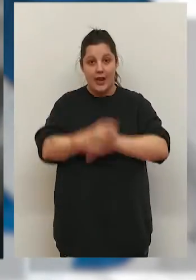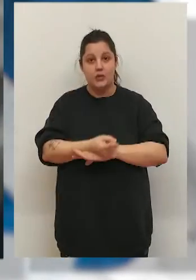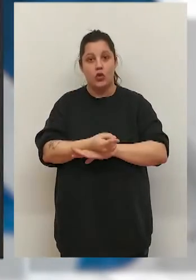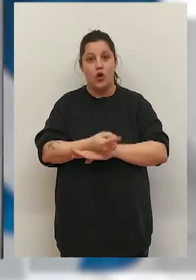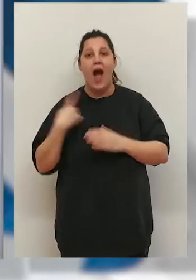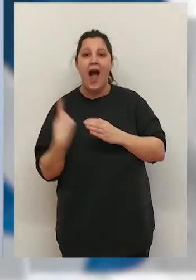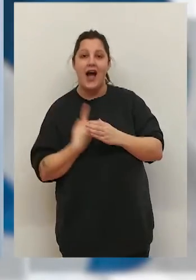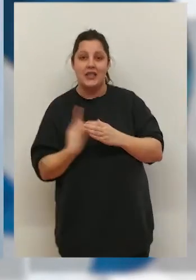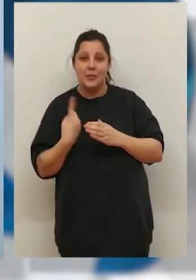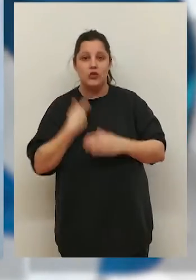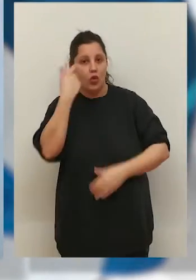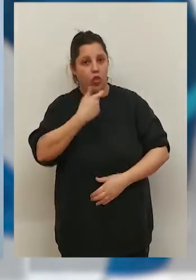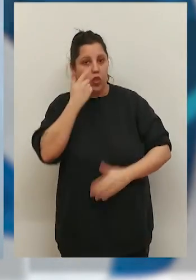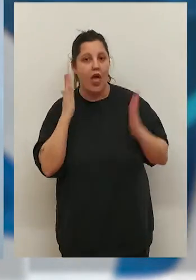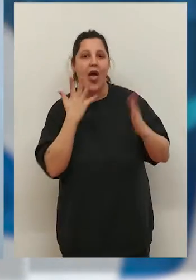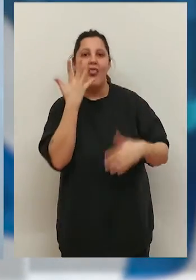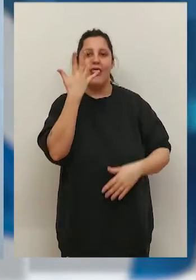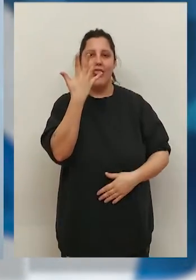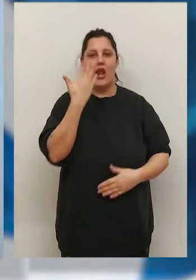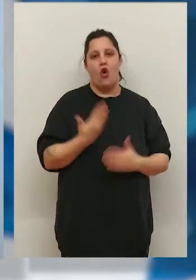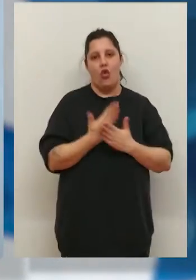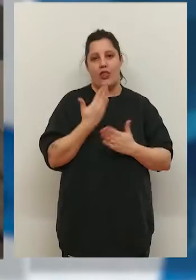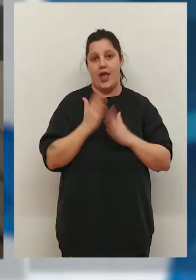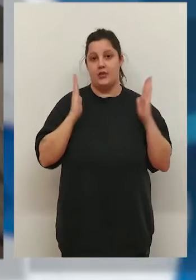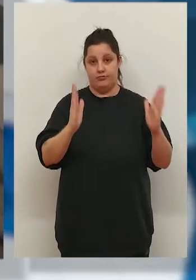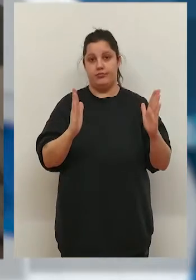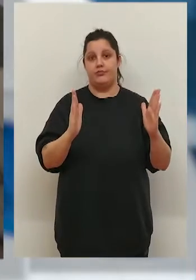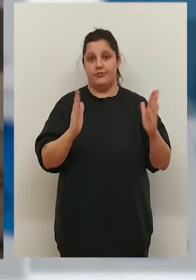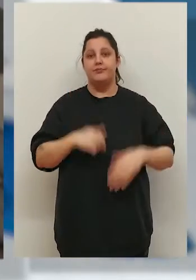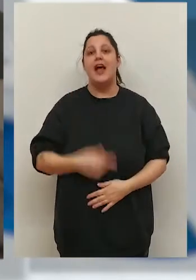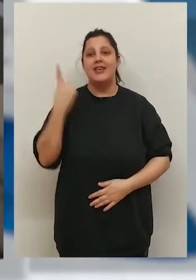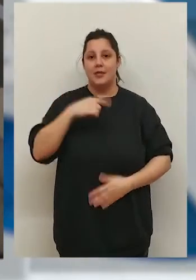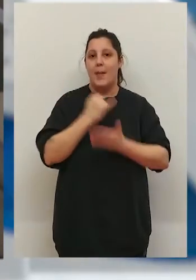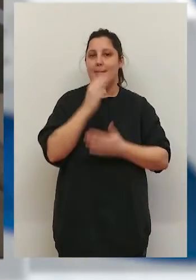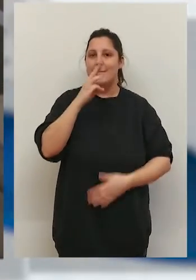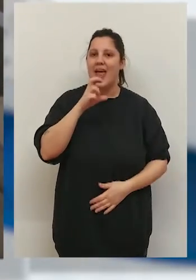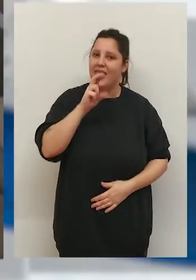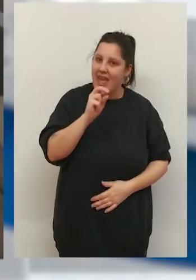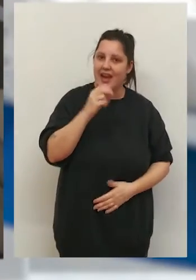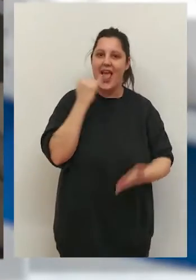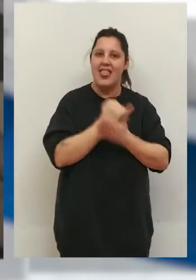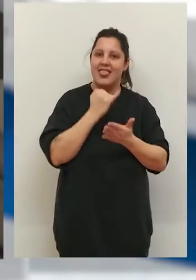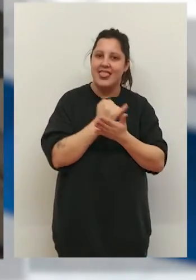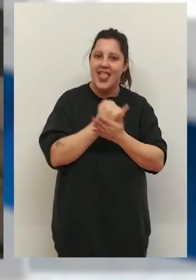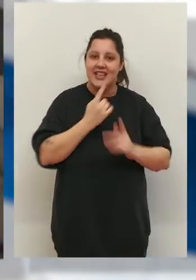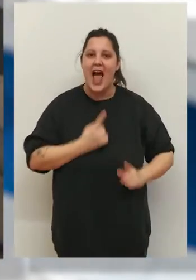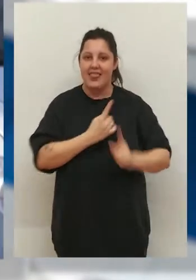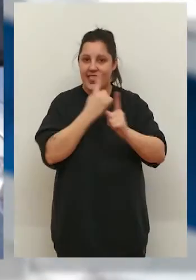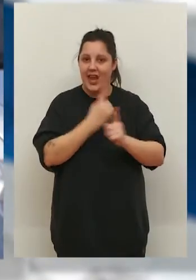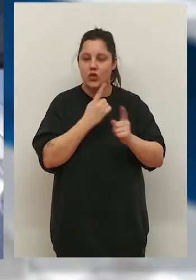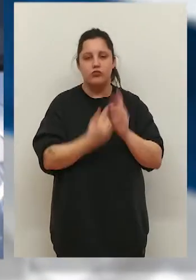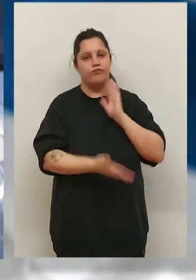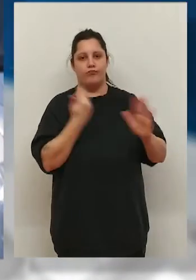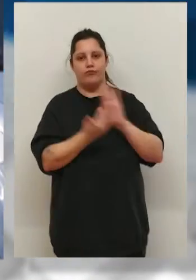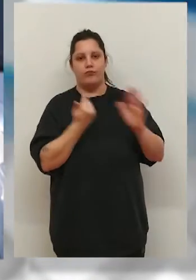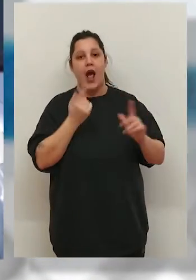obligatorias. Ahora bien los aislamientos durarán cinco días. Otro cambio es la eliminación de las PCRs y test de antígenos